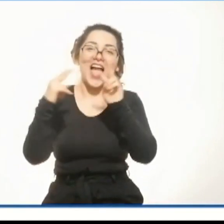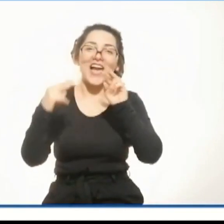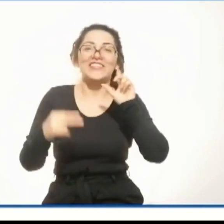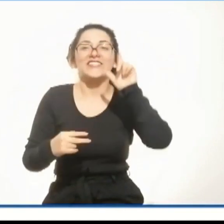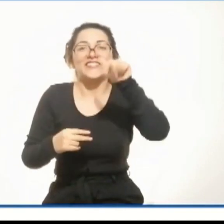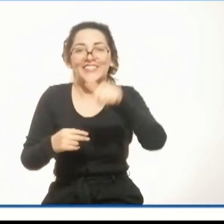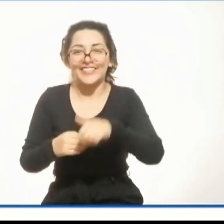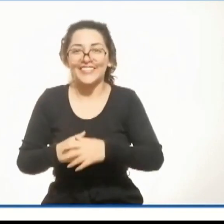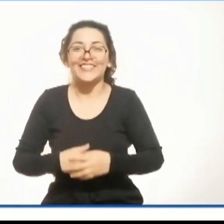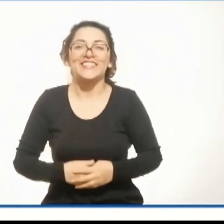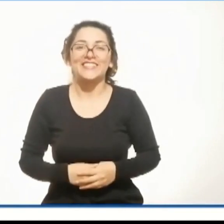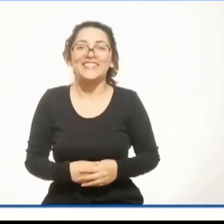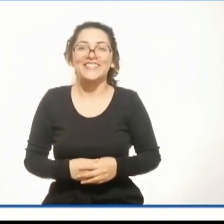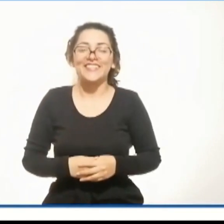próxima actividad.